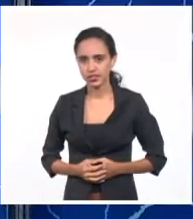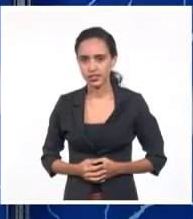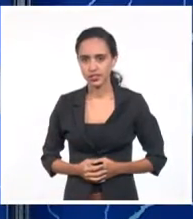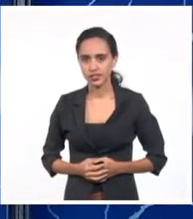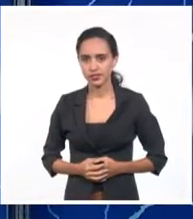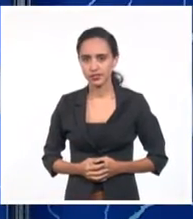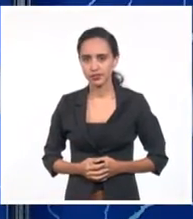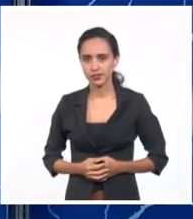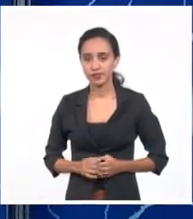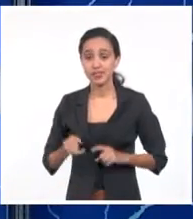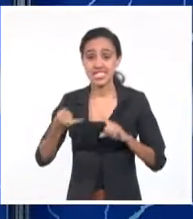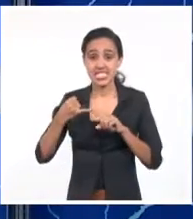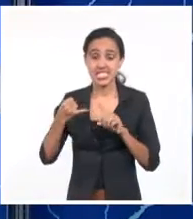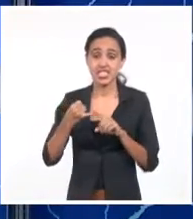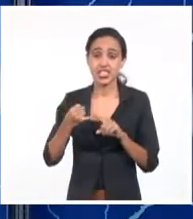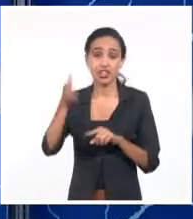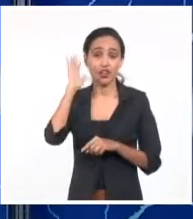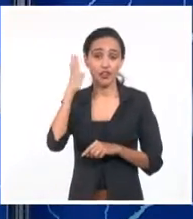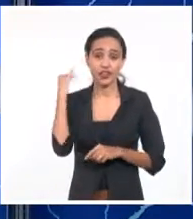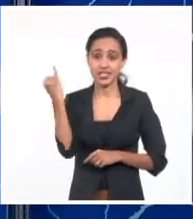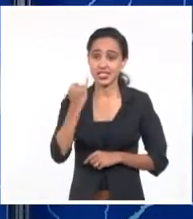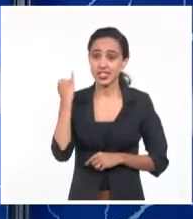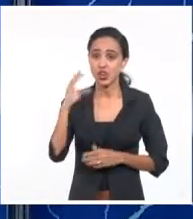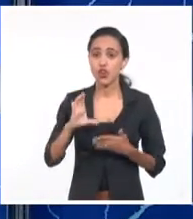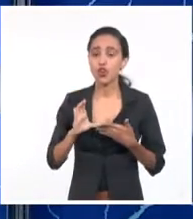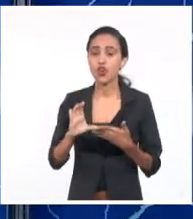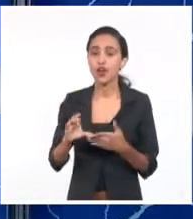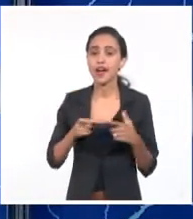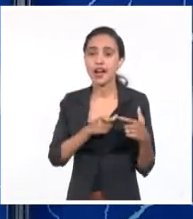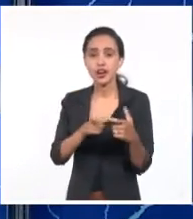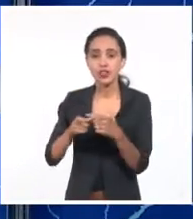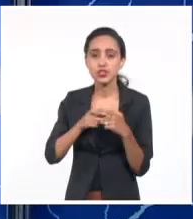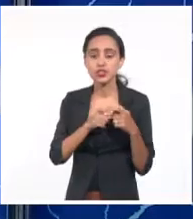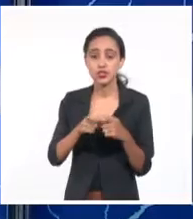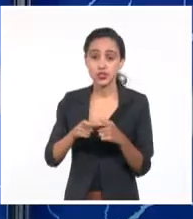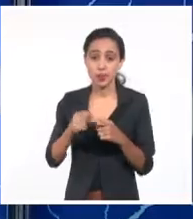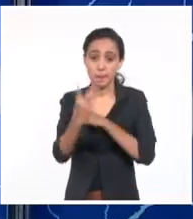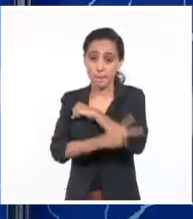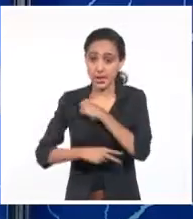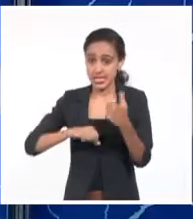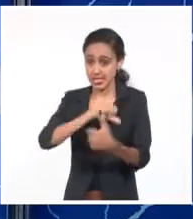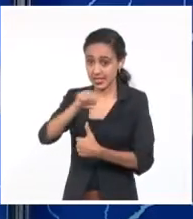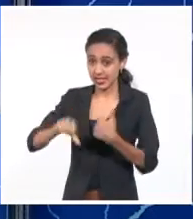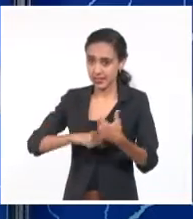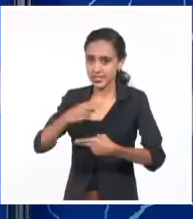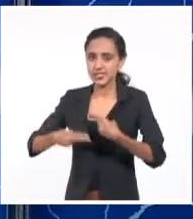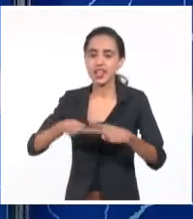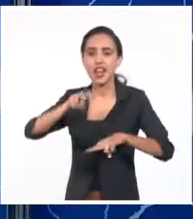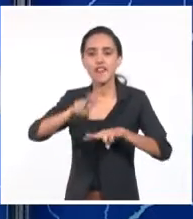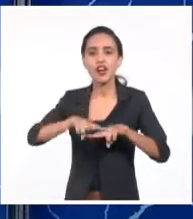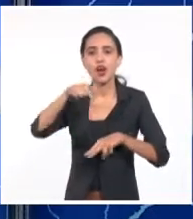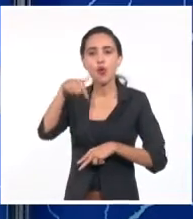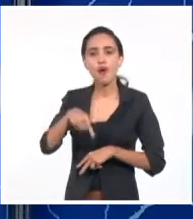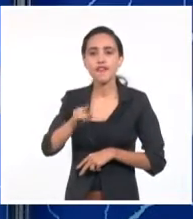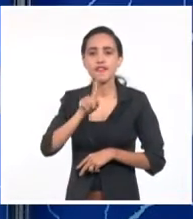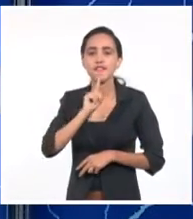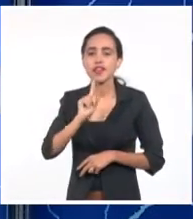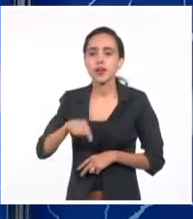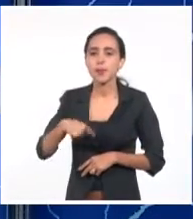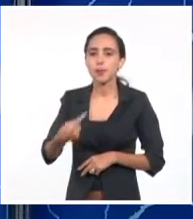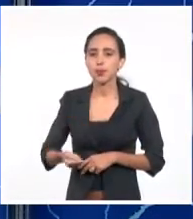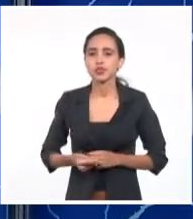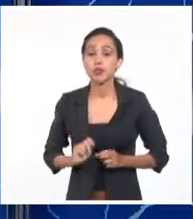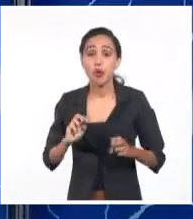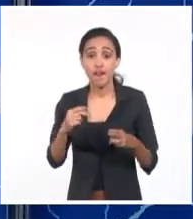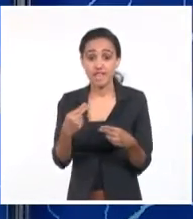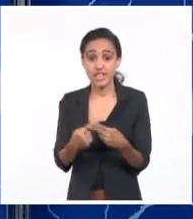La sexta Conferencia Internacional de Cooperación de la Asociación de Estados del Caribe sesionará en La Habana el jueves y viernes próximos. El